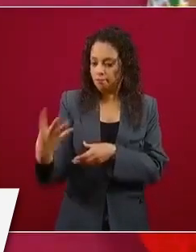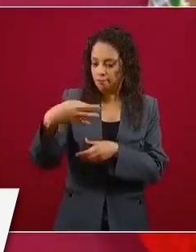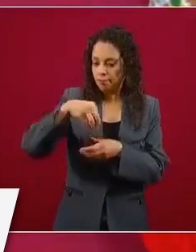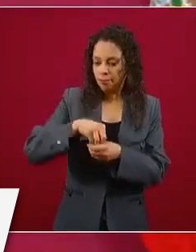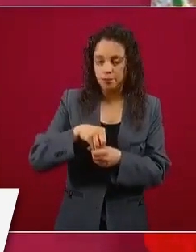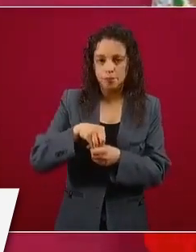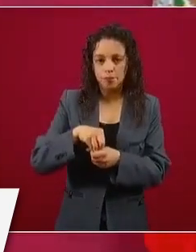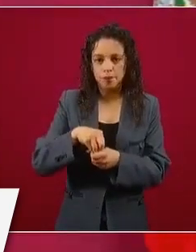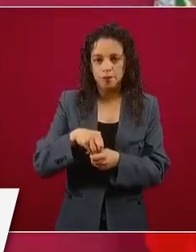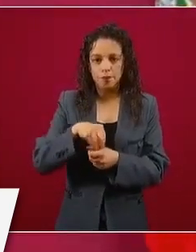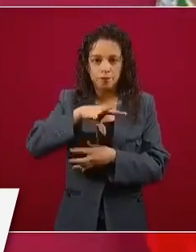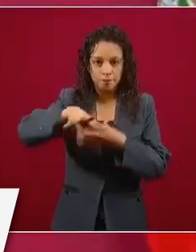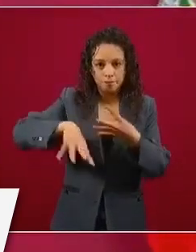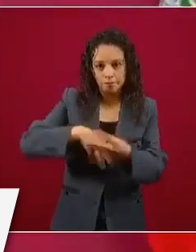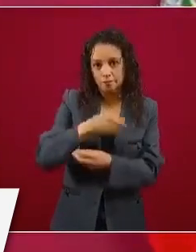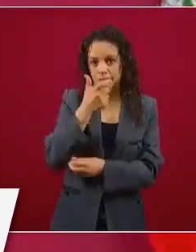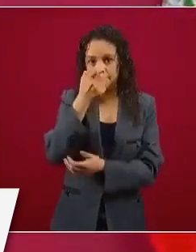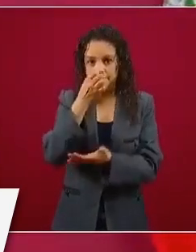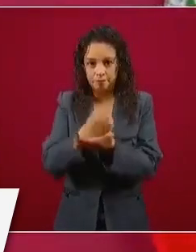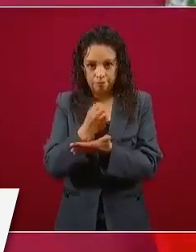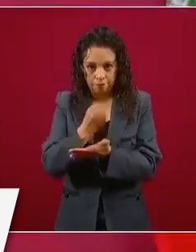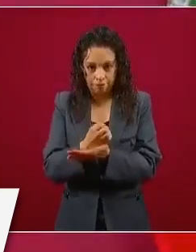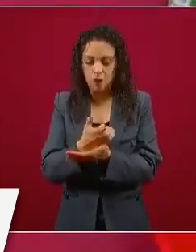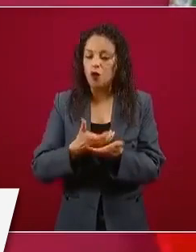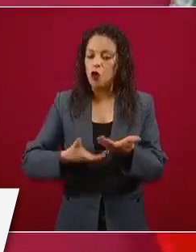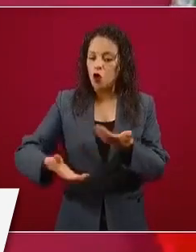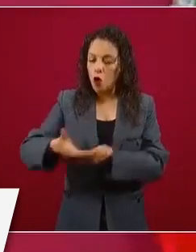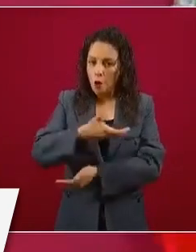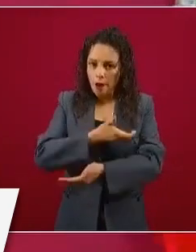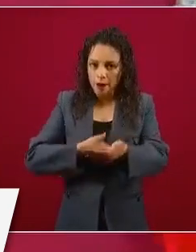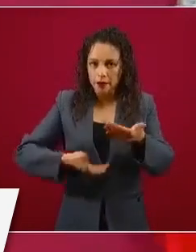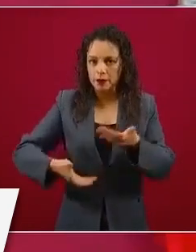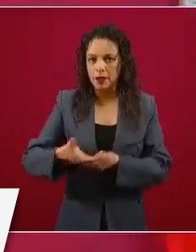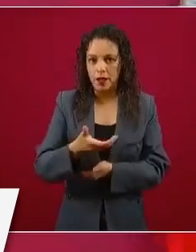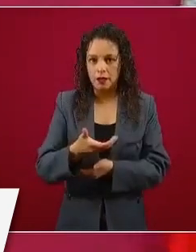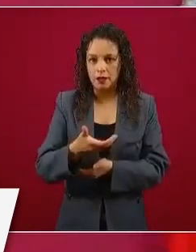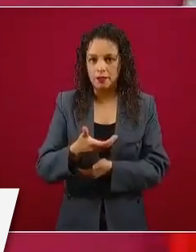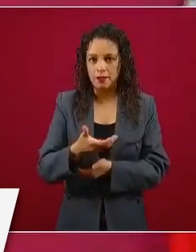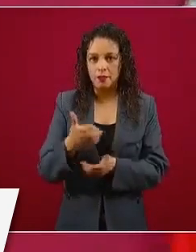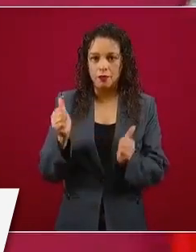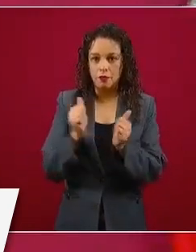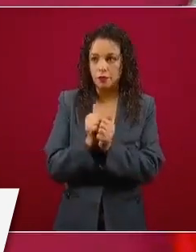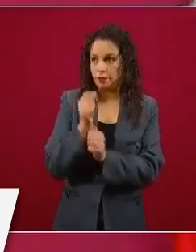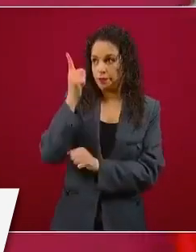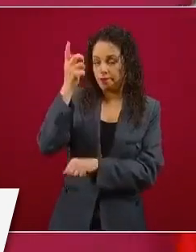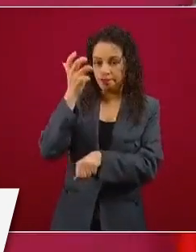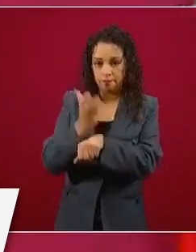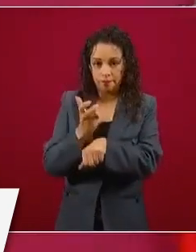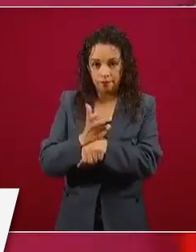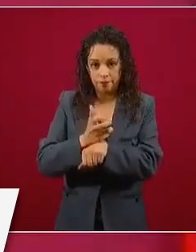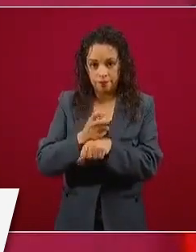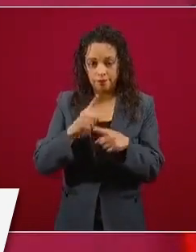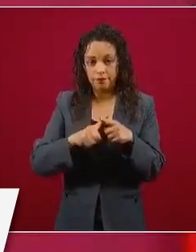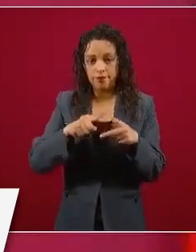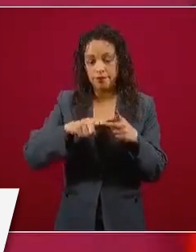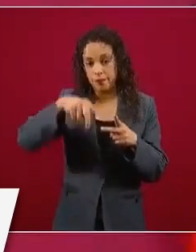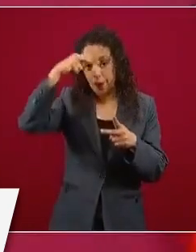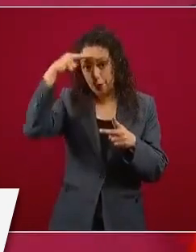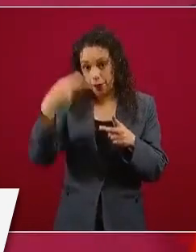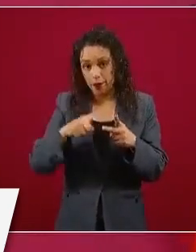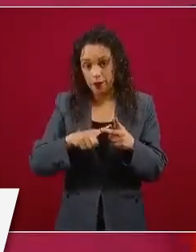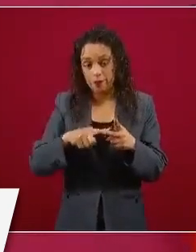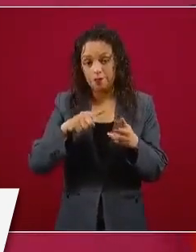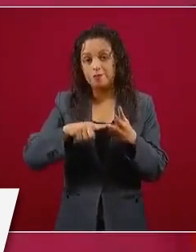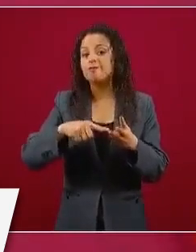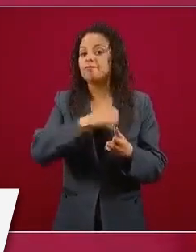nuestras naciones, incluyendo Canadá, con respeto